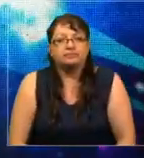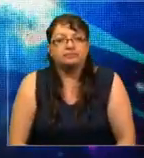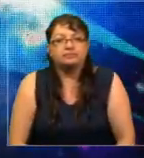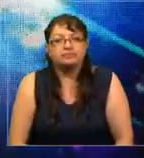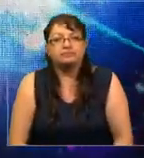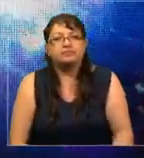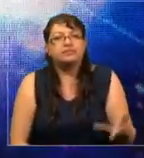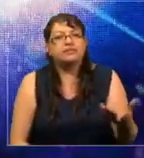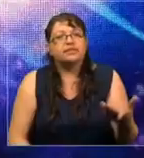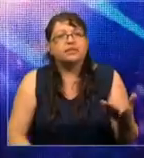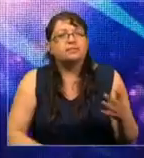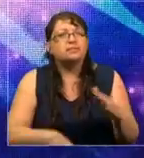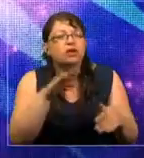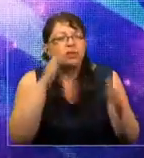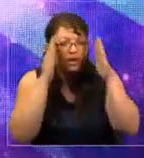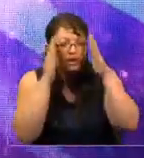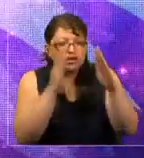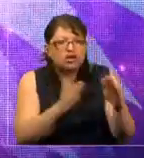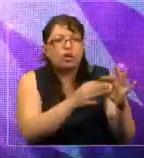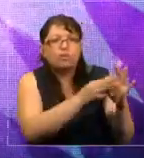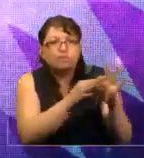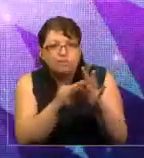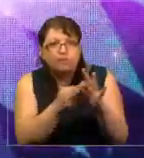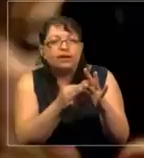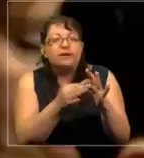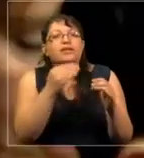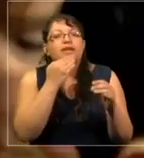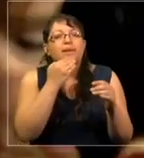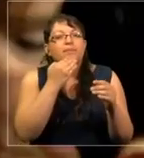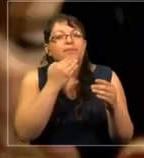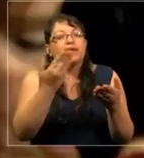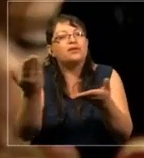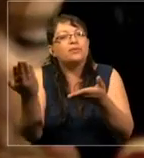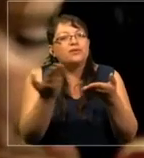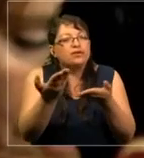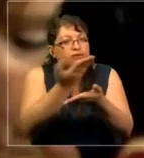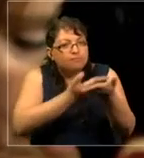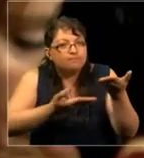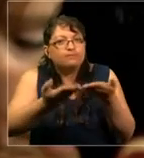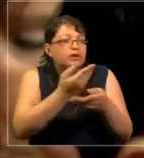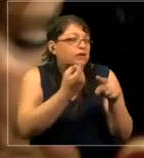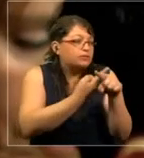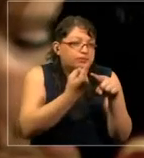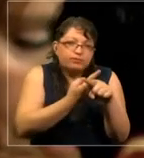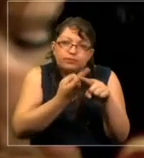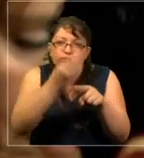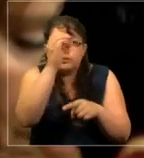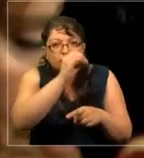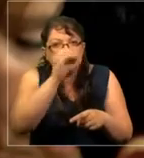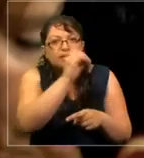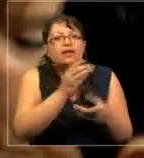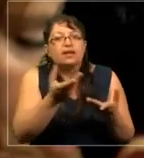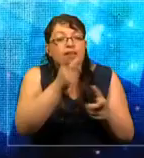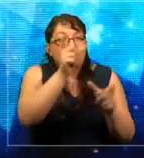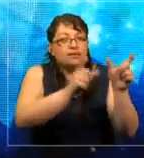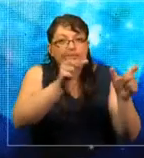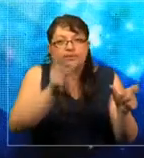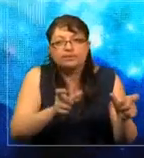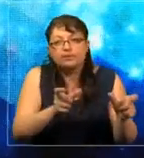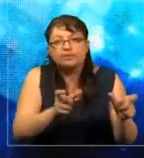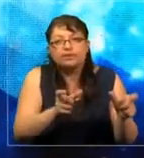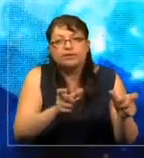pone atención a las consecuencias, pero también invita al debate, invita a la colaboración, donde las personas están